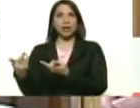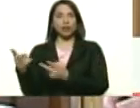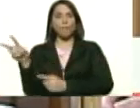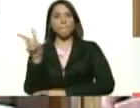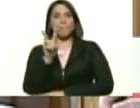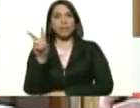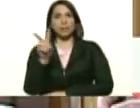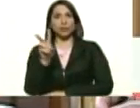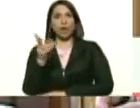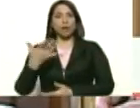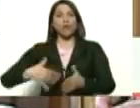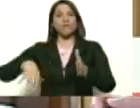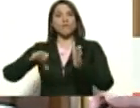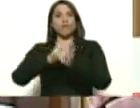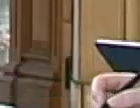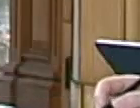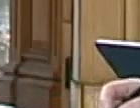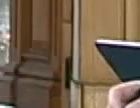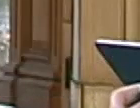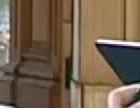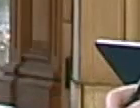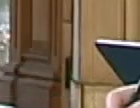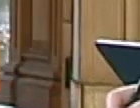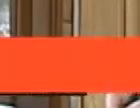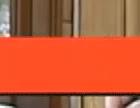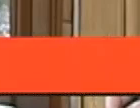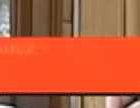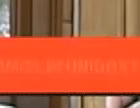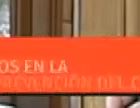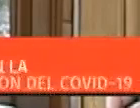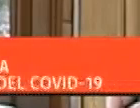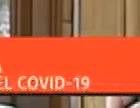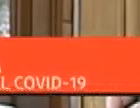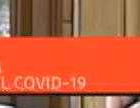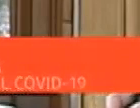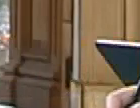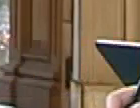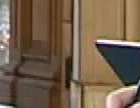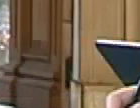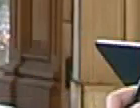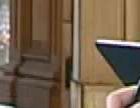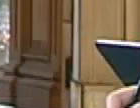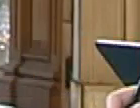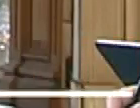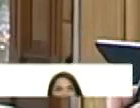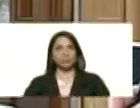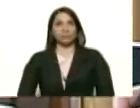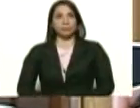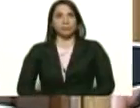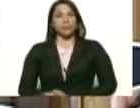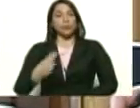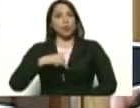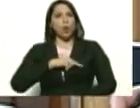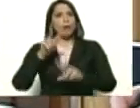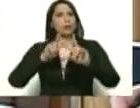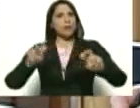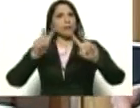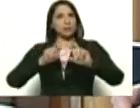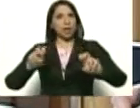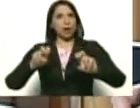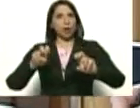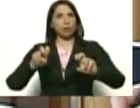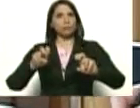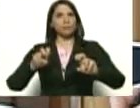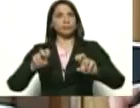retornando a nuestra patria. Hemos también revisado la situación especial que se